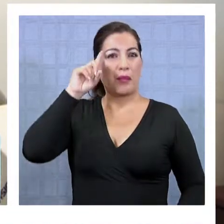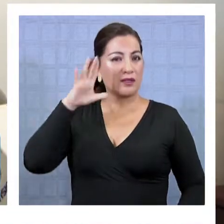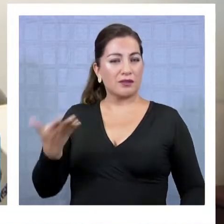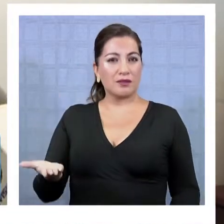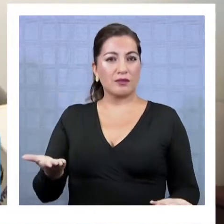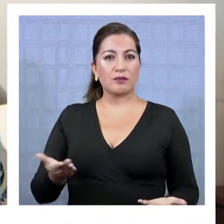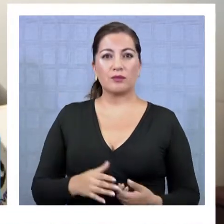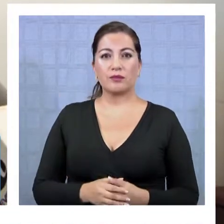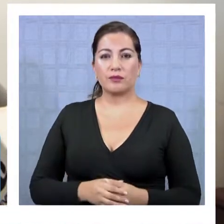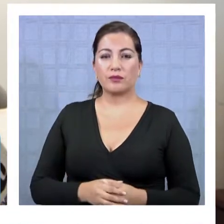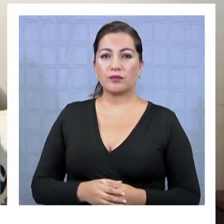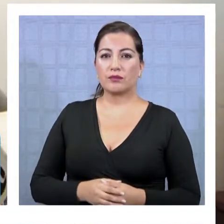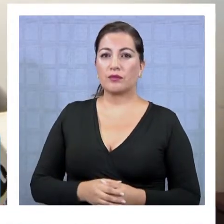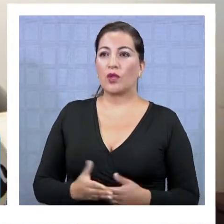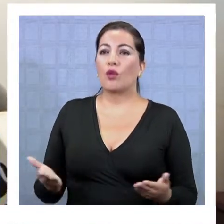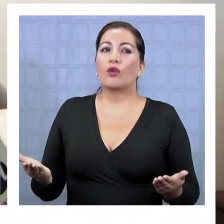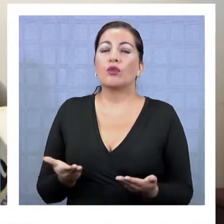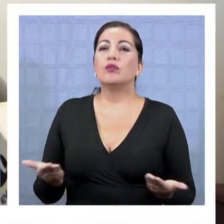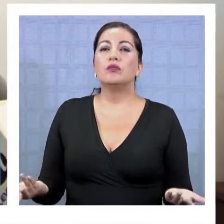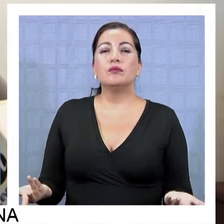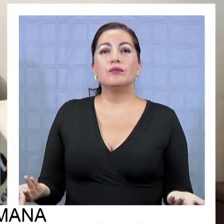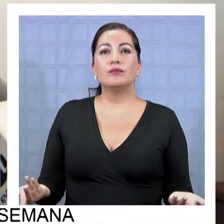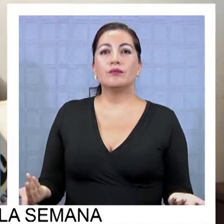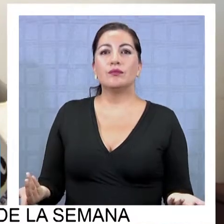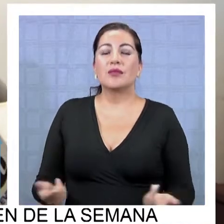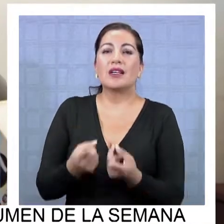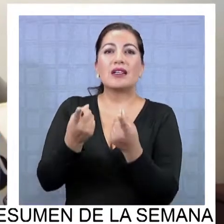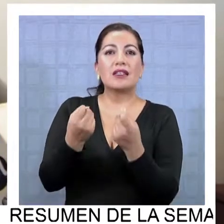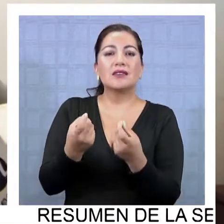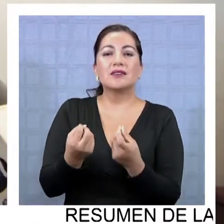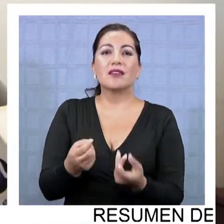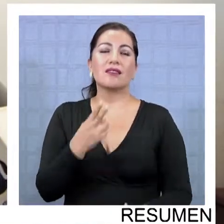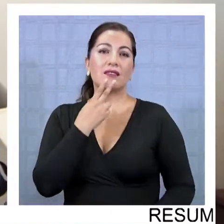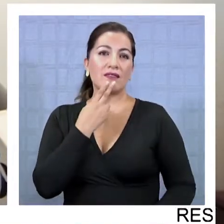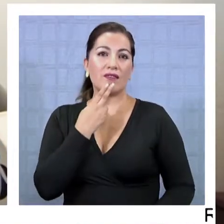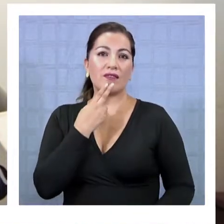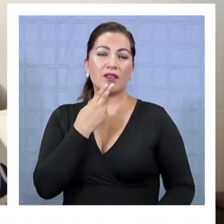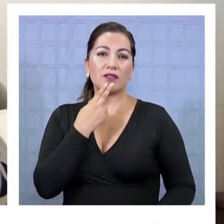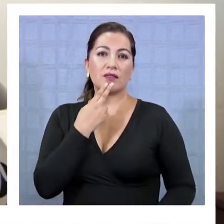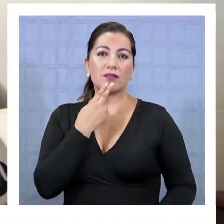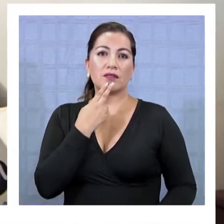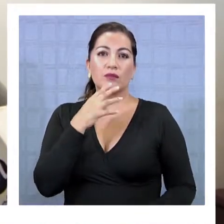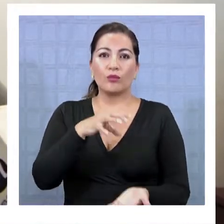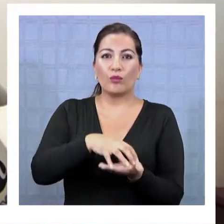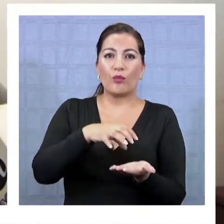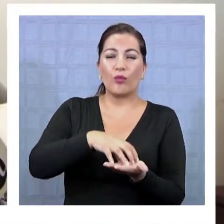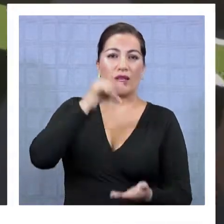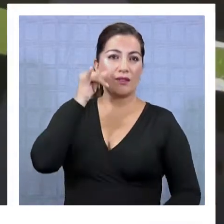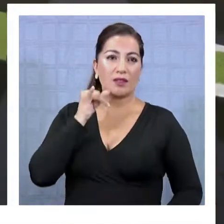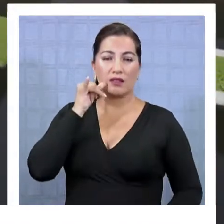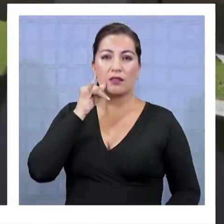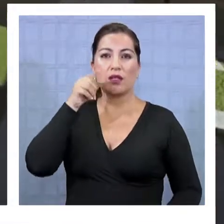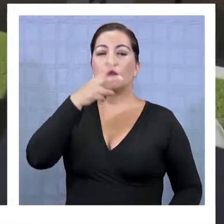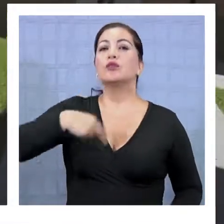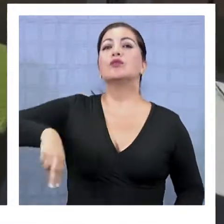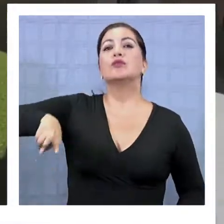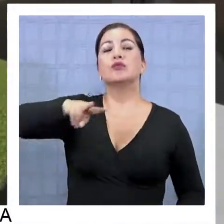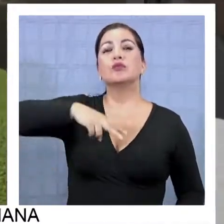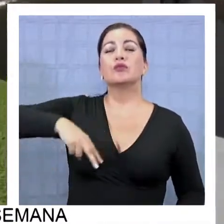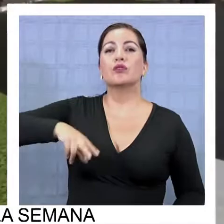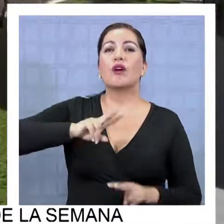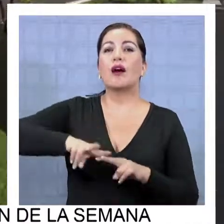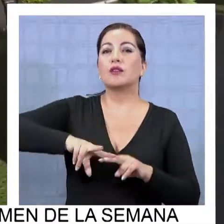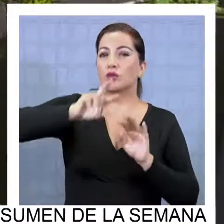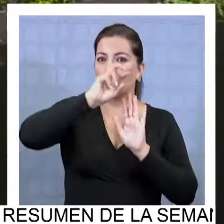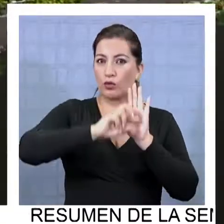la condición de necesidad de vivienda de la comuna de Iquique, en la cual nosotros planteamos